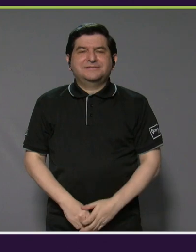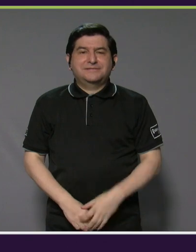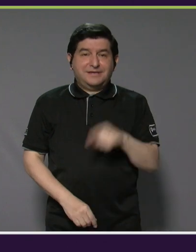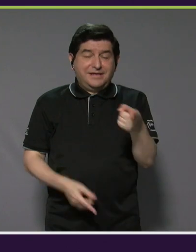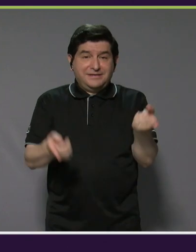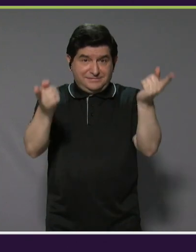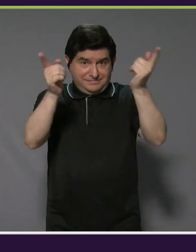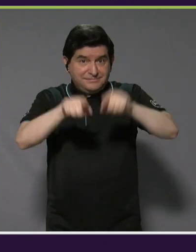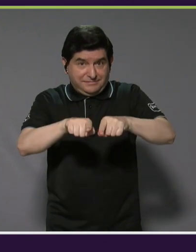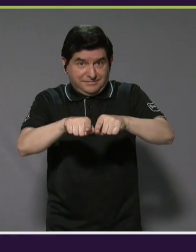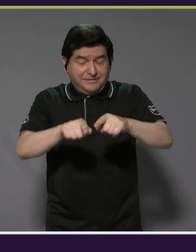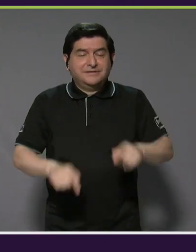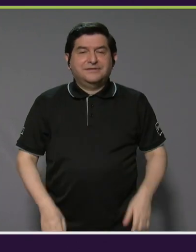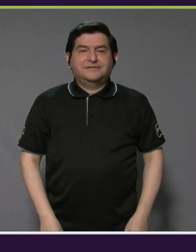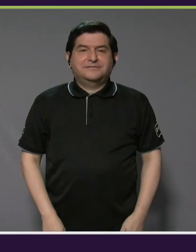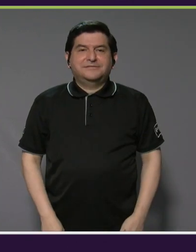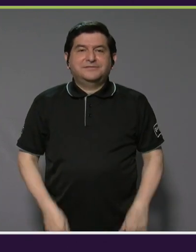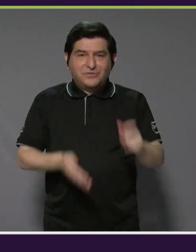Ability.